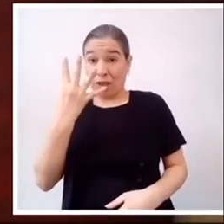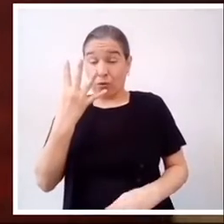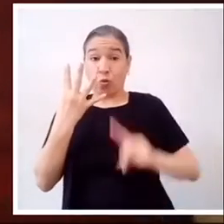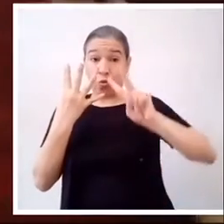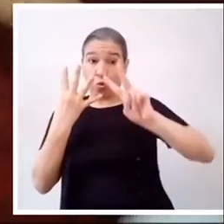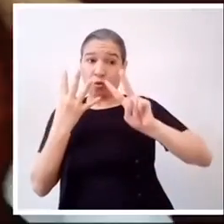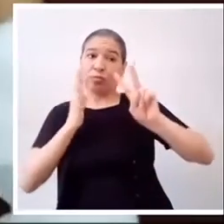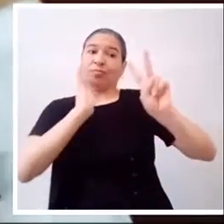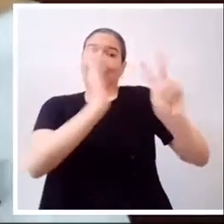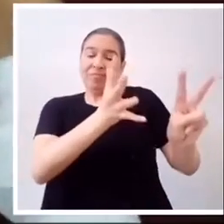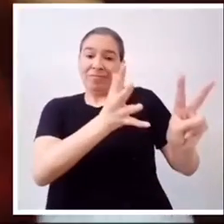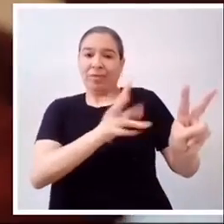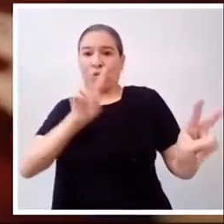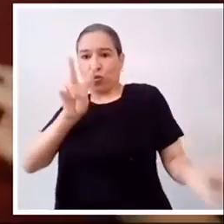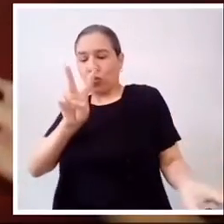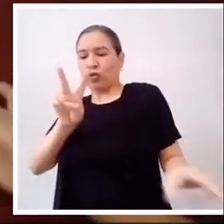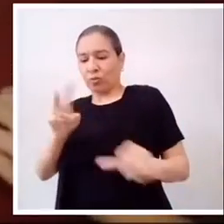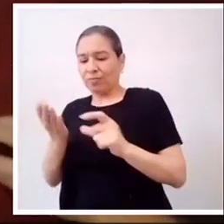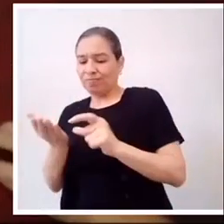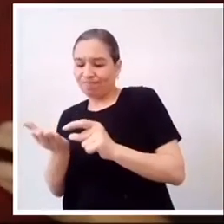4 círculos rojos,